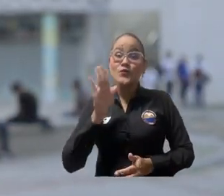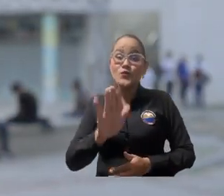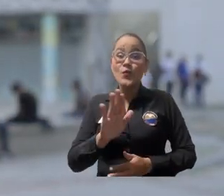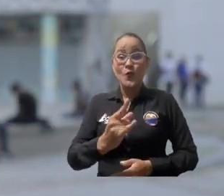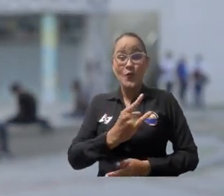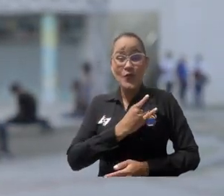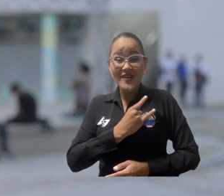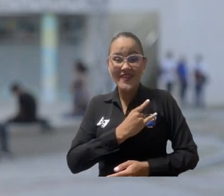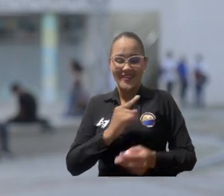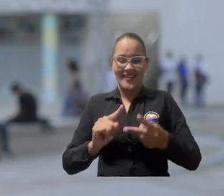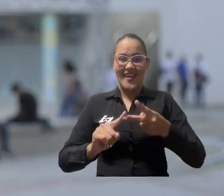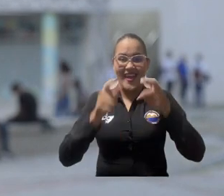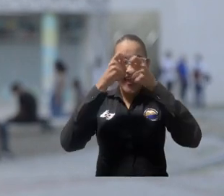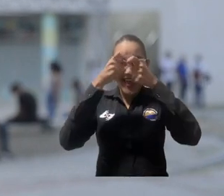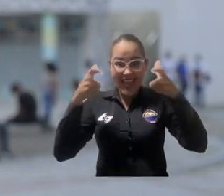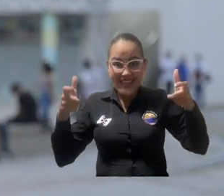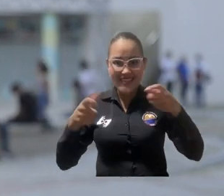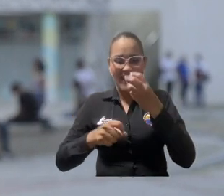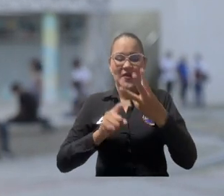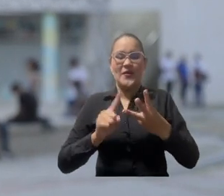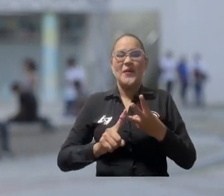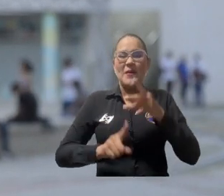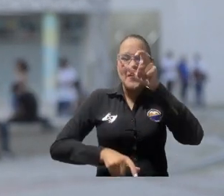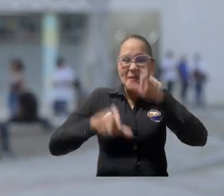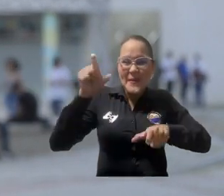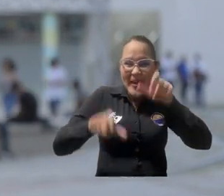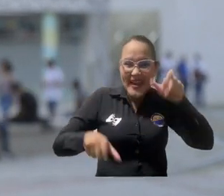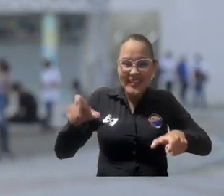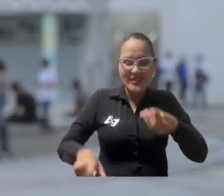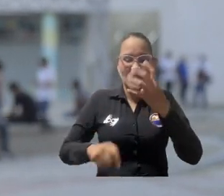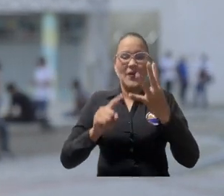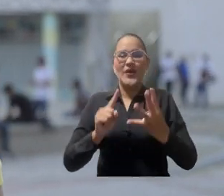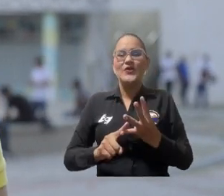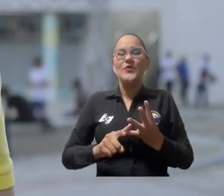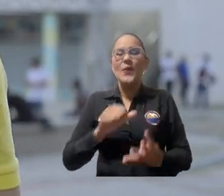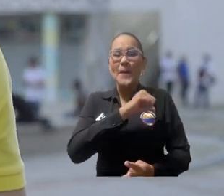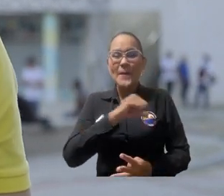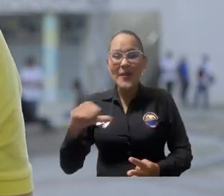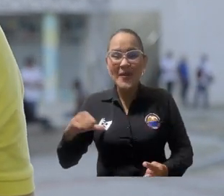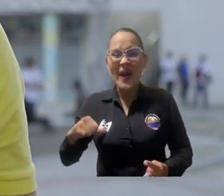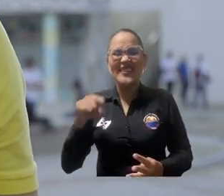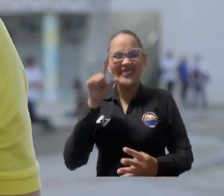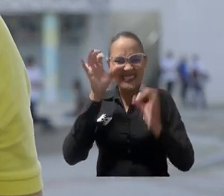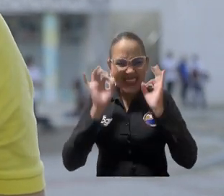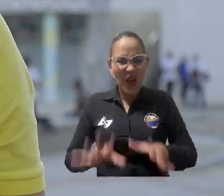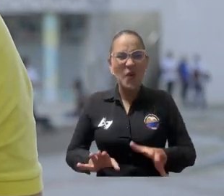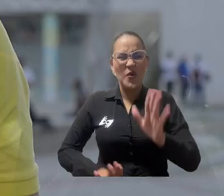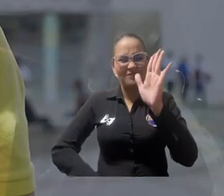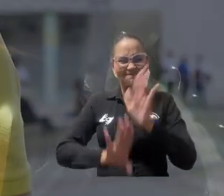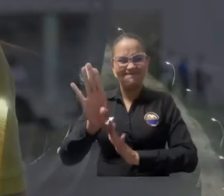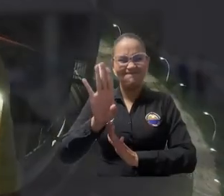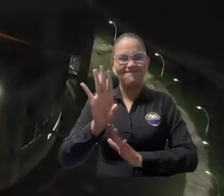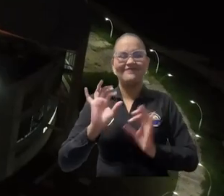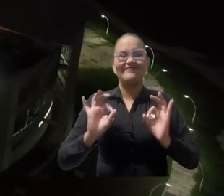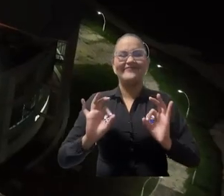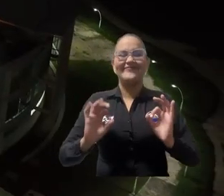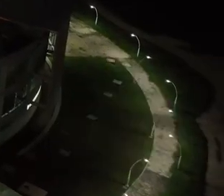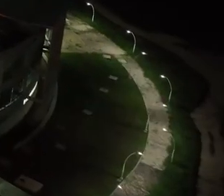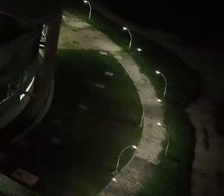academia, el Estado, la ciudadanía y el sector privado, solo cosas buenas pueden pasar.